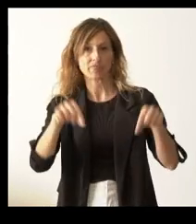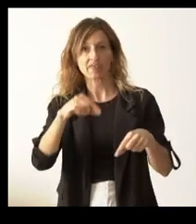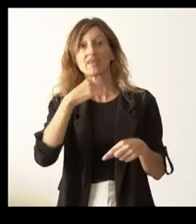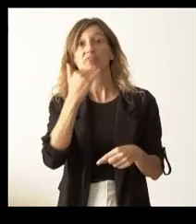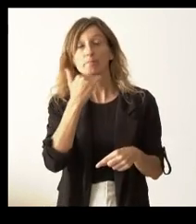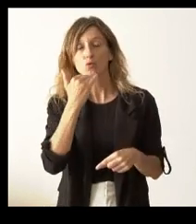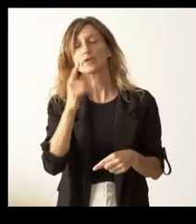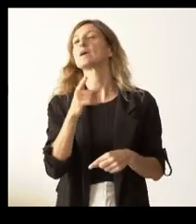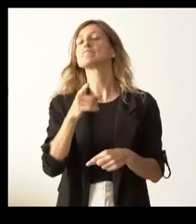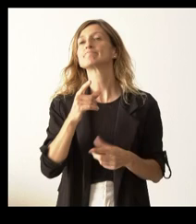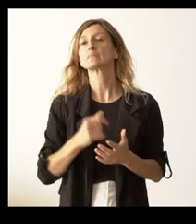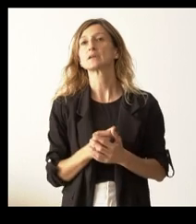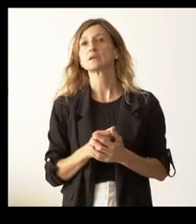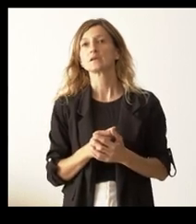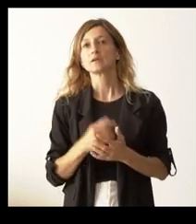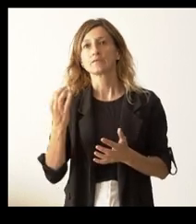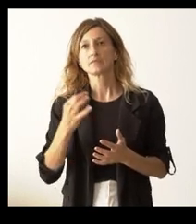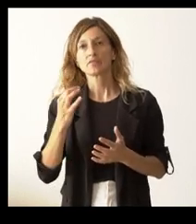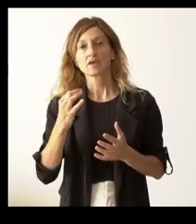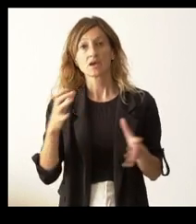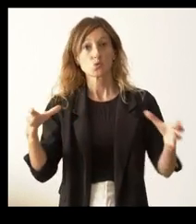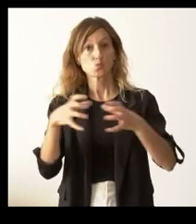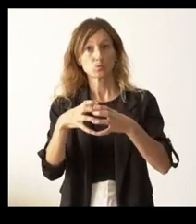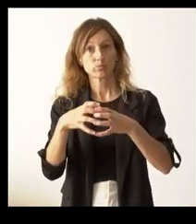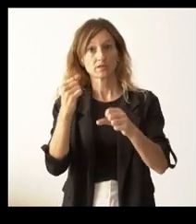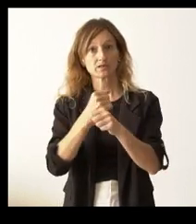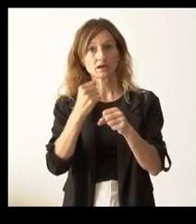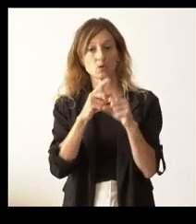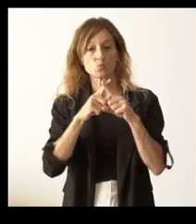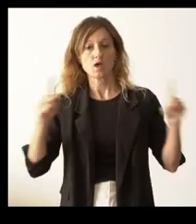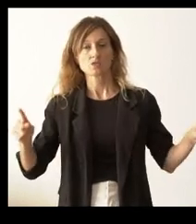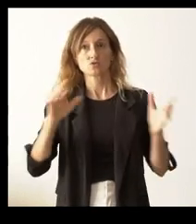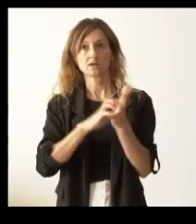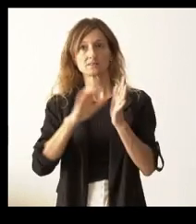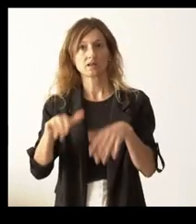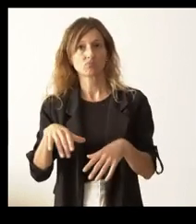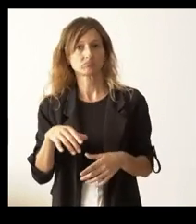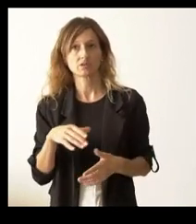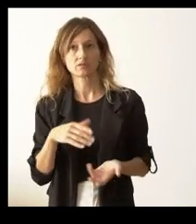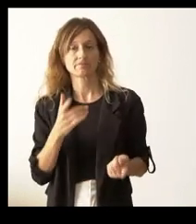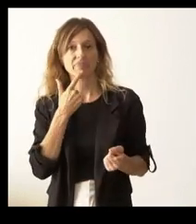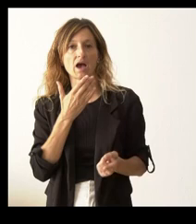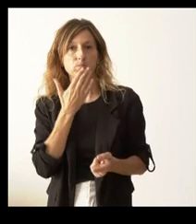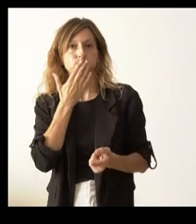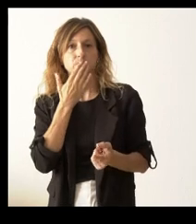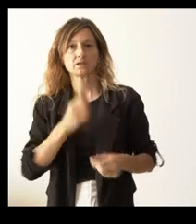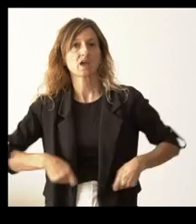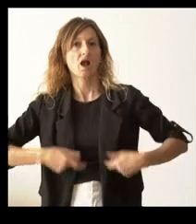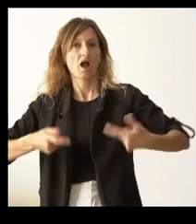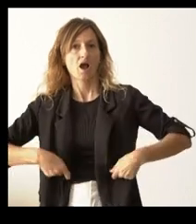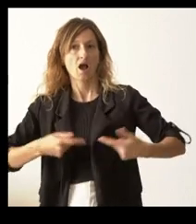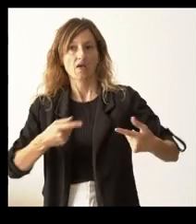Esa frase que se resumía en que mantener el operativo durante todo el año en Castilla y León era absurdo y además era un destilfarro.